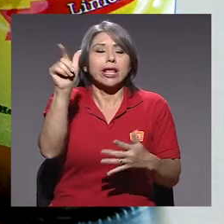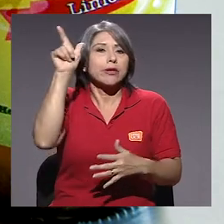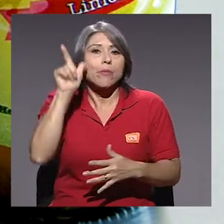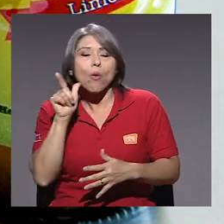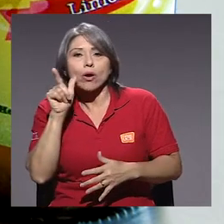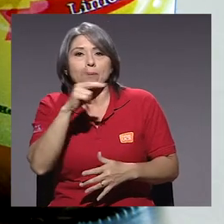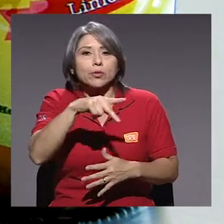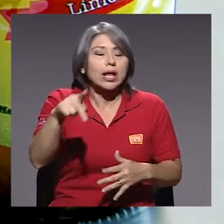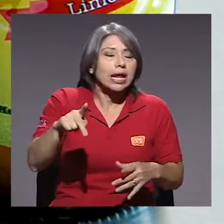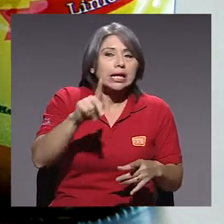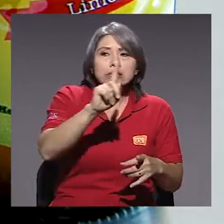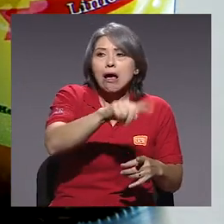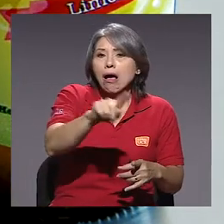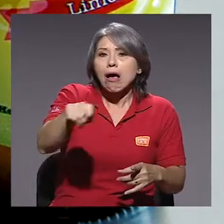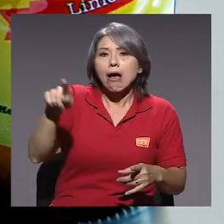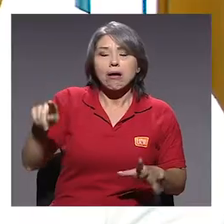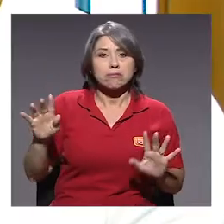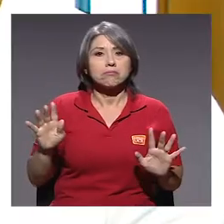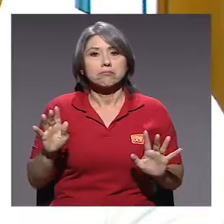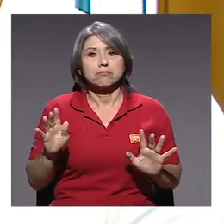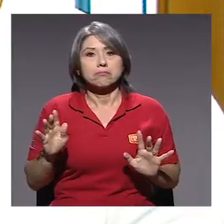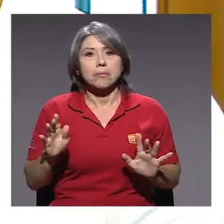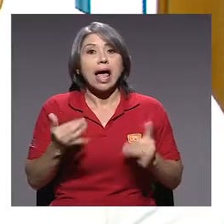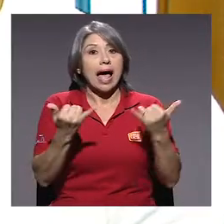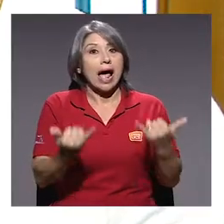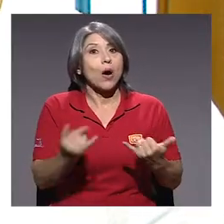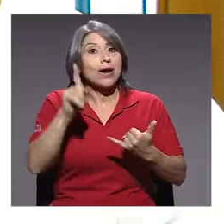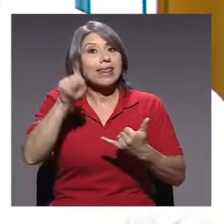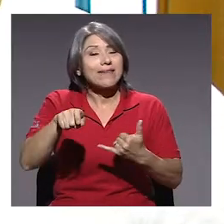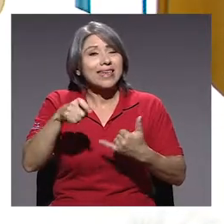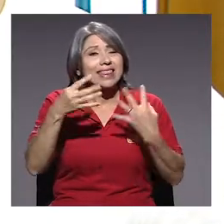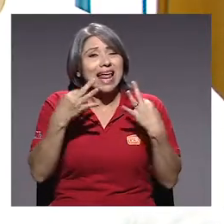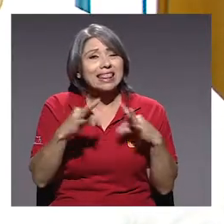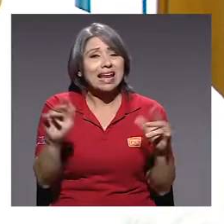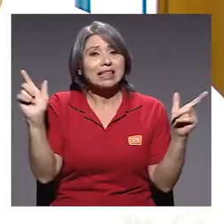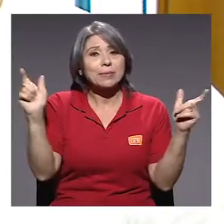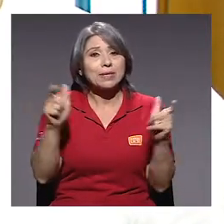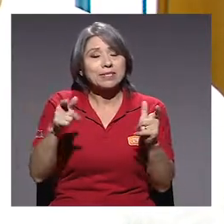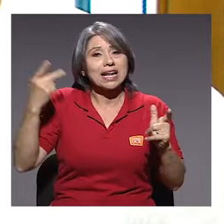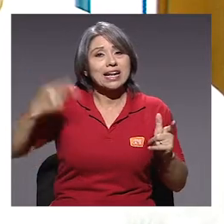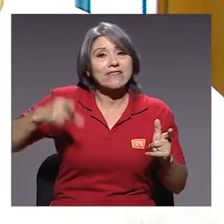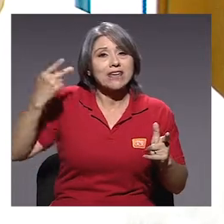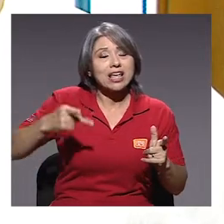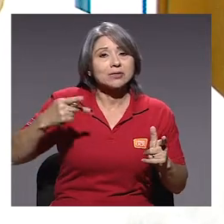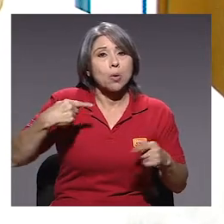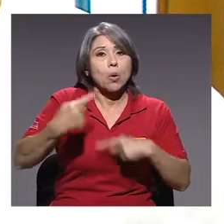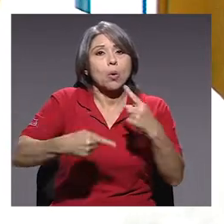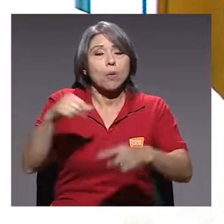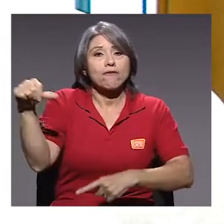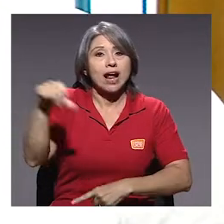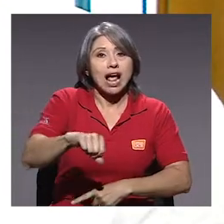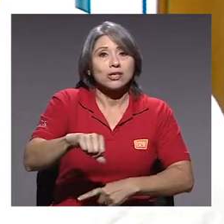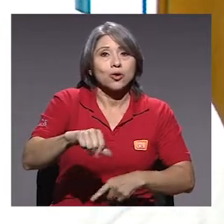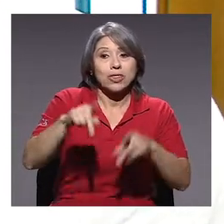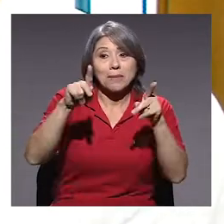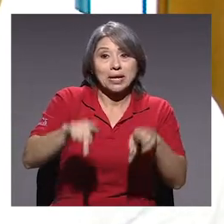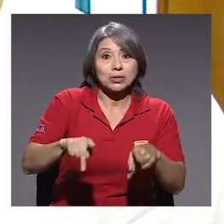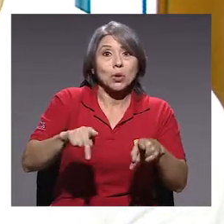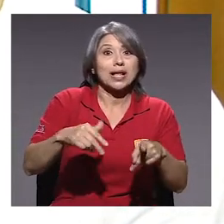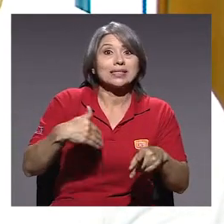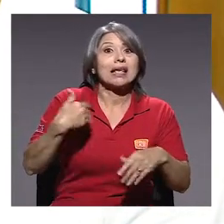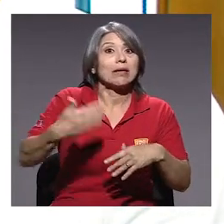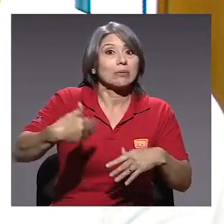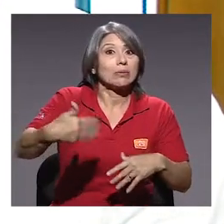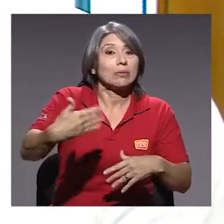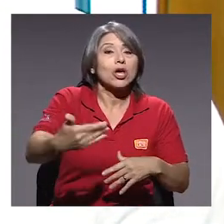en Limón, en Punta Arenas. Y lo que hay que hacer es ahora tratar de minimizar el riesgo de fracaso de los que vienen atrás,